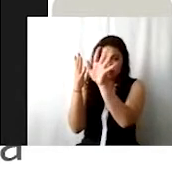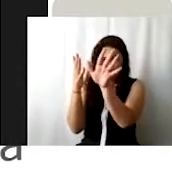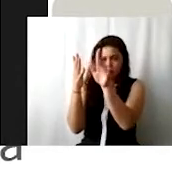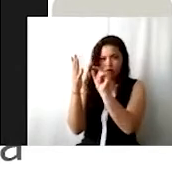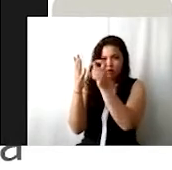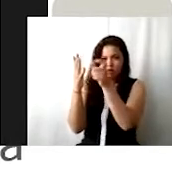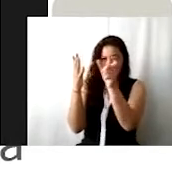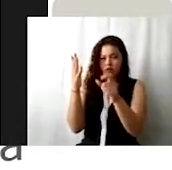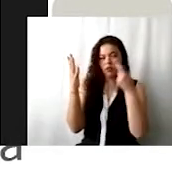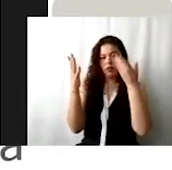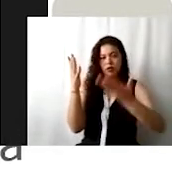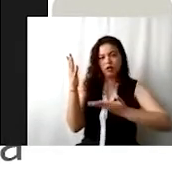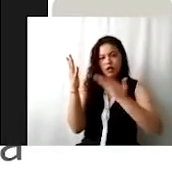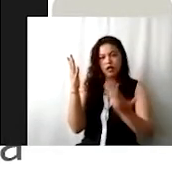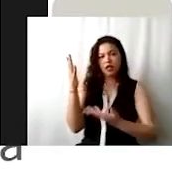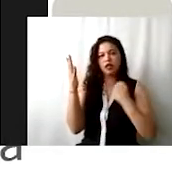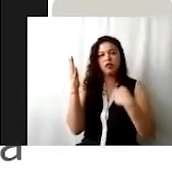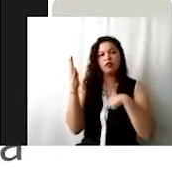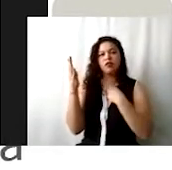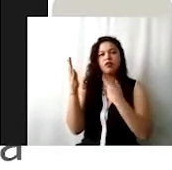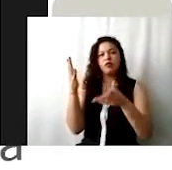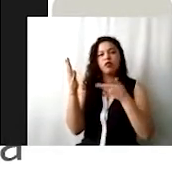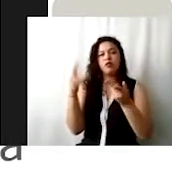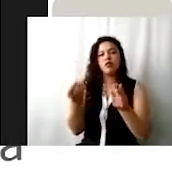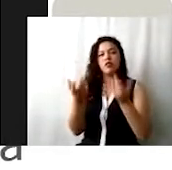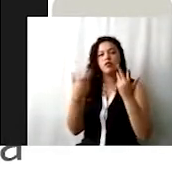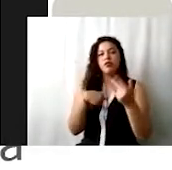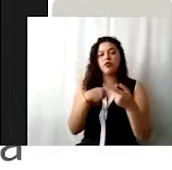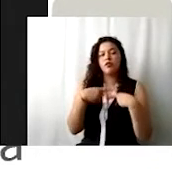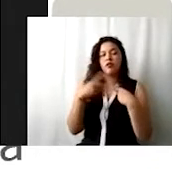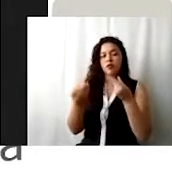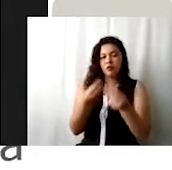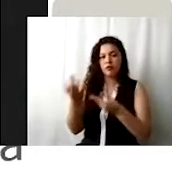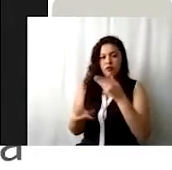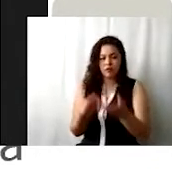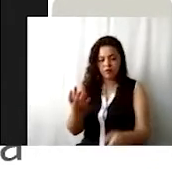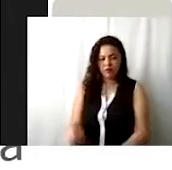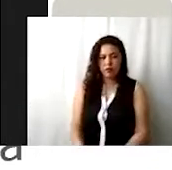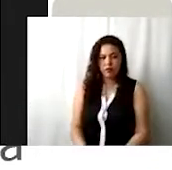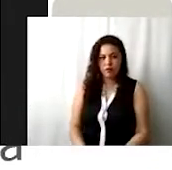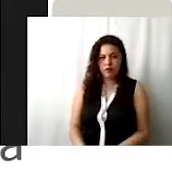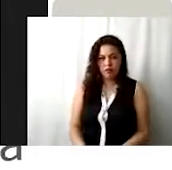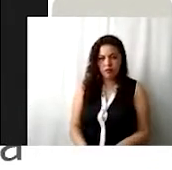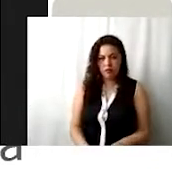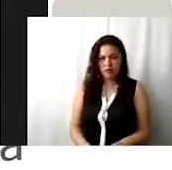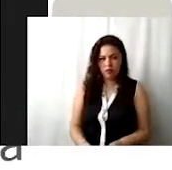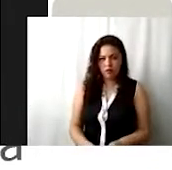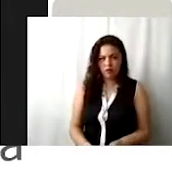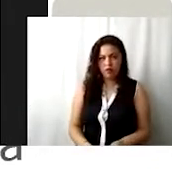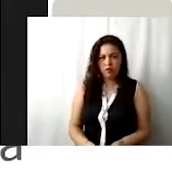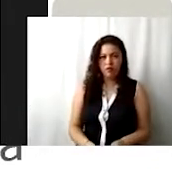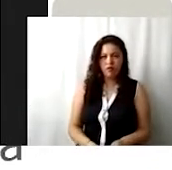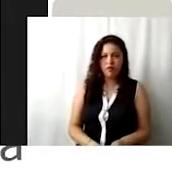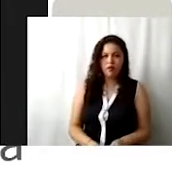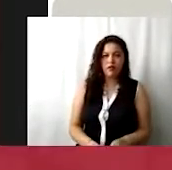cuántos servicios vamos a ofrecer a la población a la que vamos a atender. Esperemos, vayamos bien